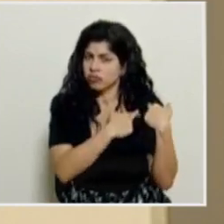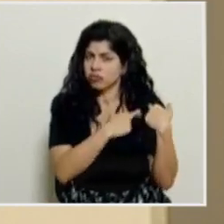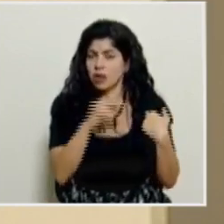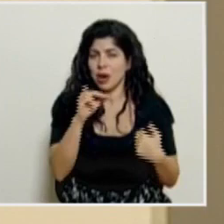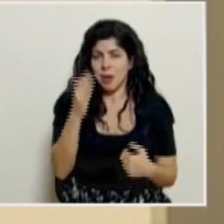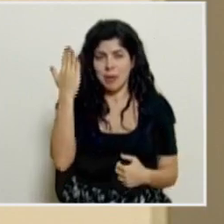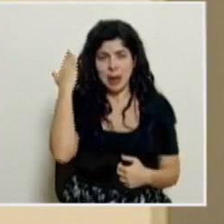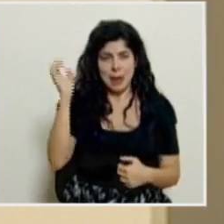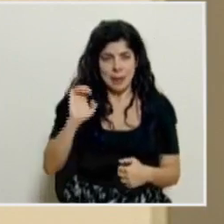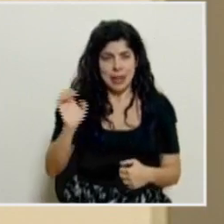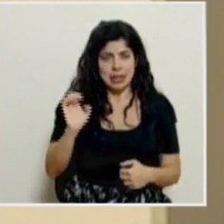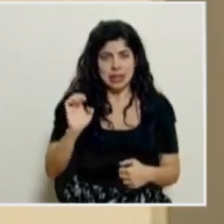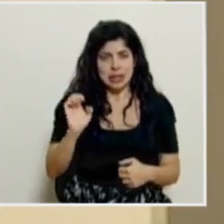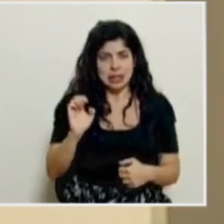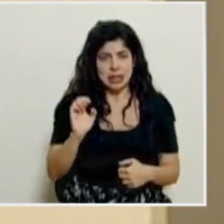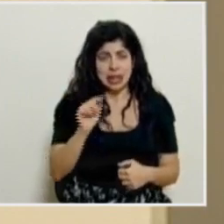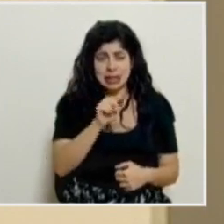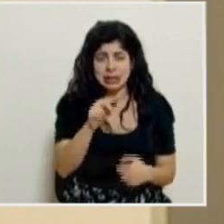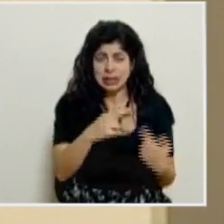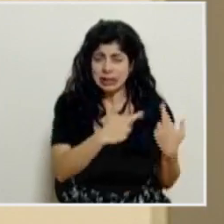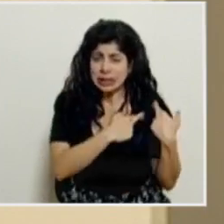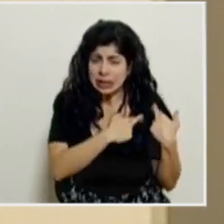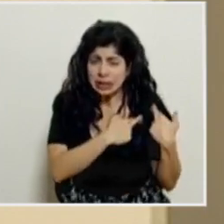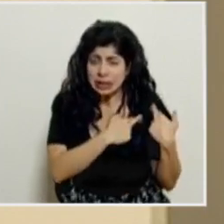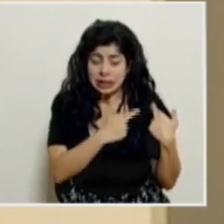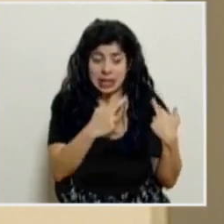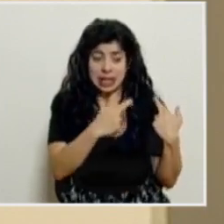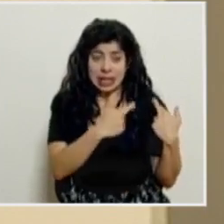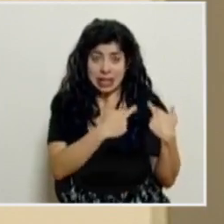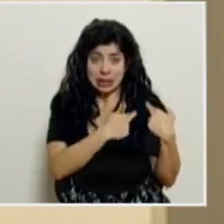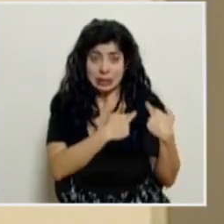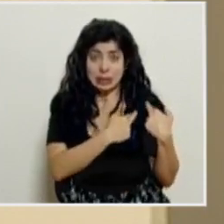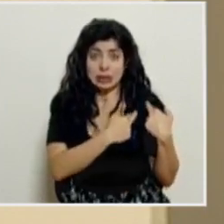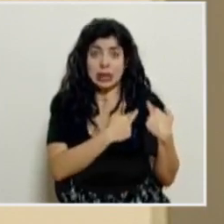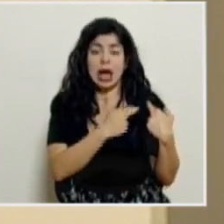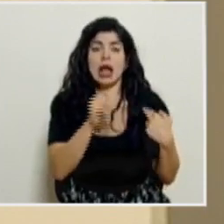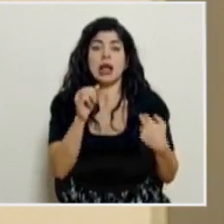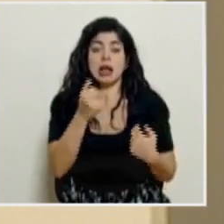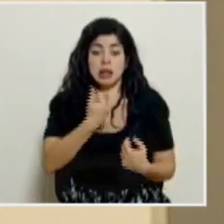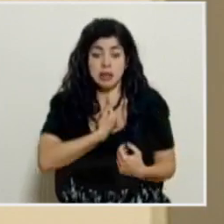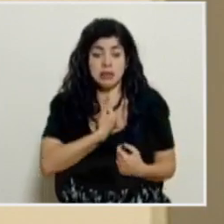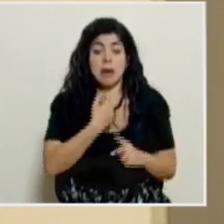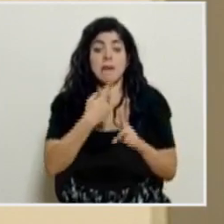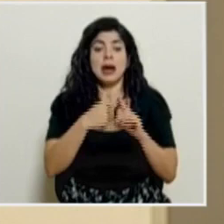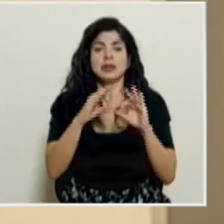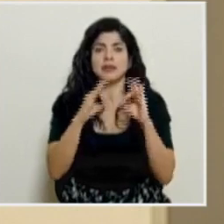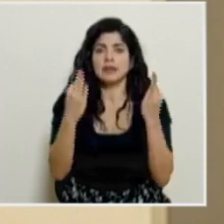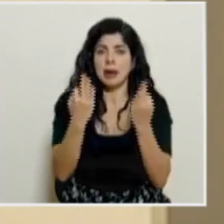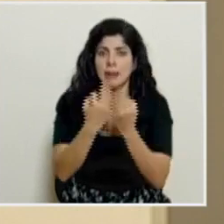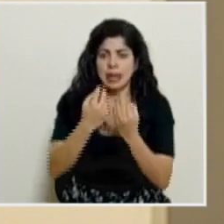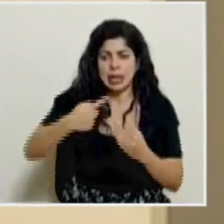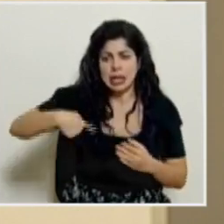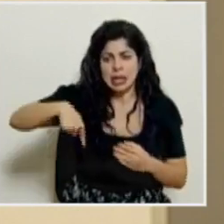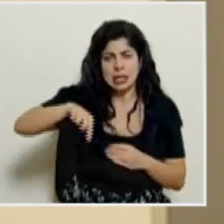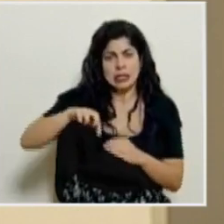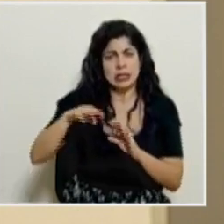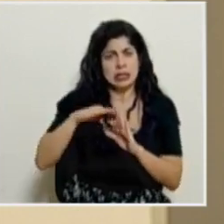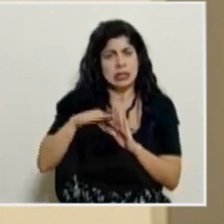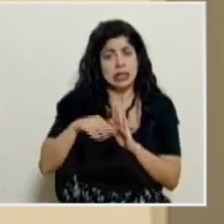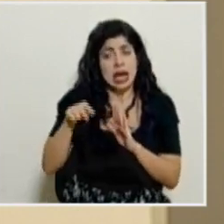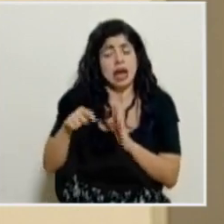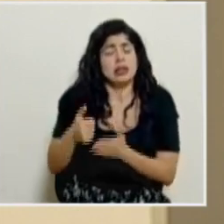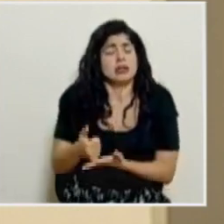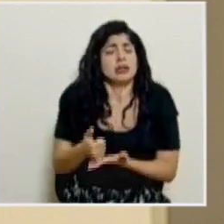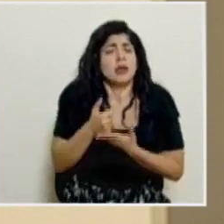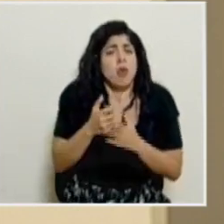el inicio de la emergencia y a tomar esa responsabilidad al interno de cada grupo familiar que esa es una de las claves del éxito